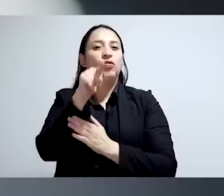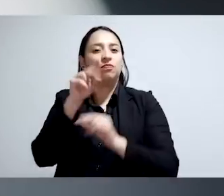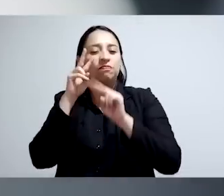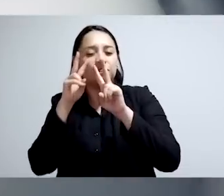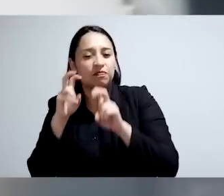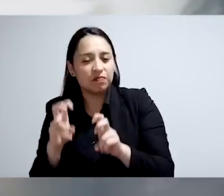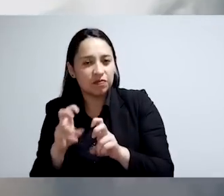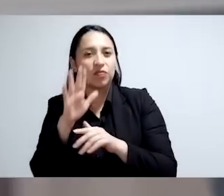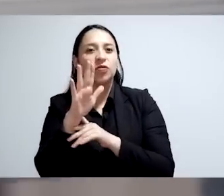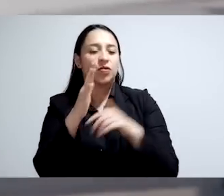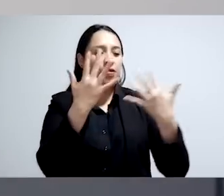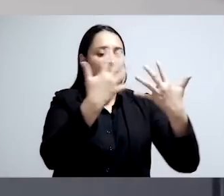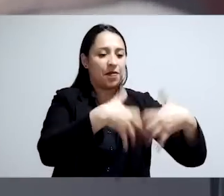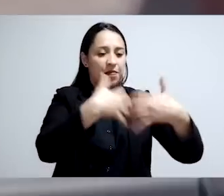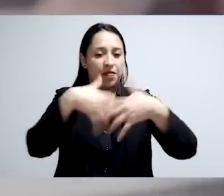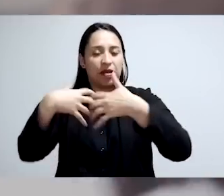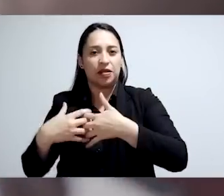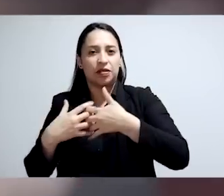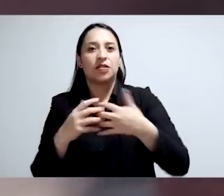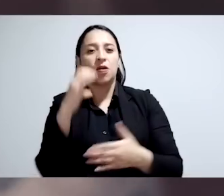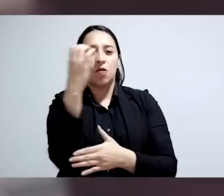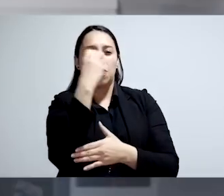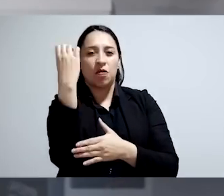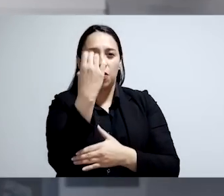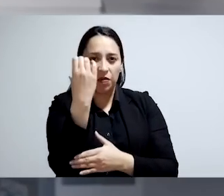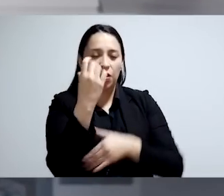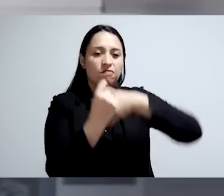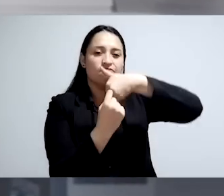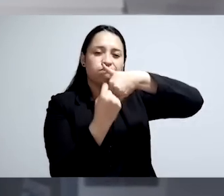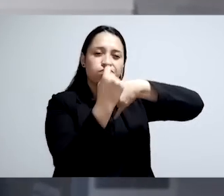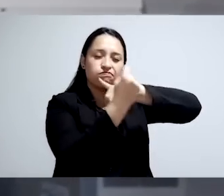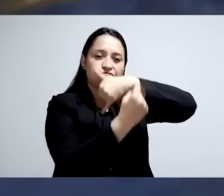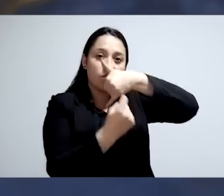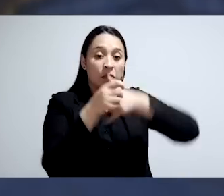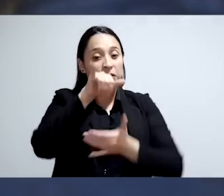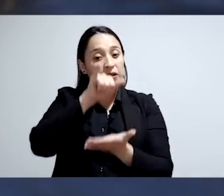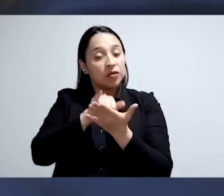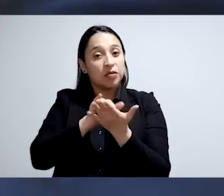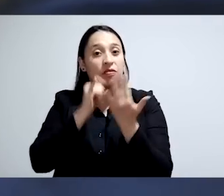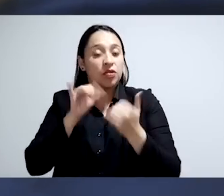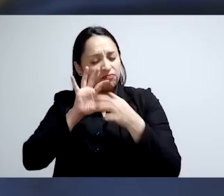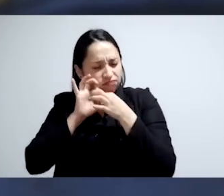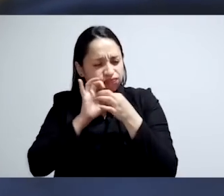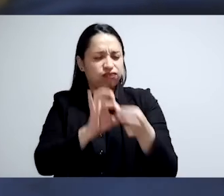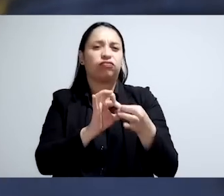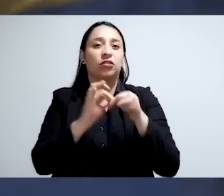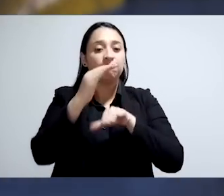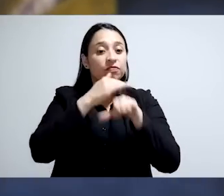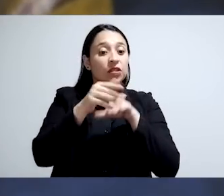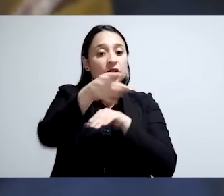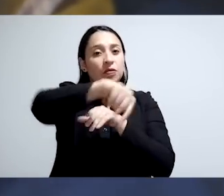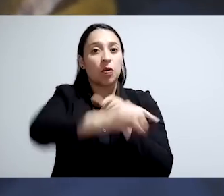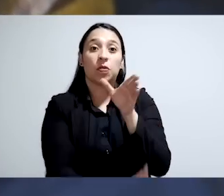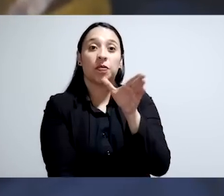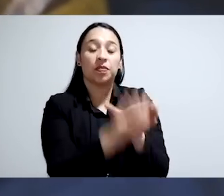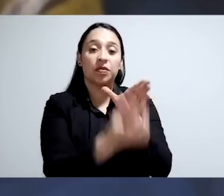creatividad científica que producen las empresas colombianas en diferentes territorios. Por eso nos hemos unido